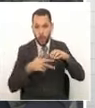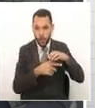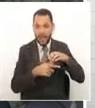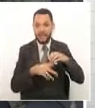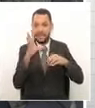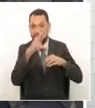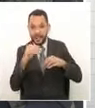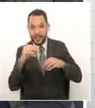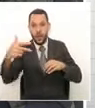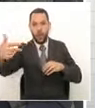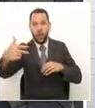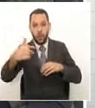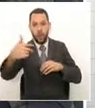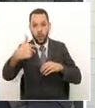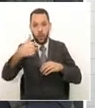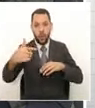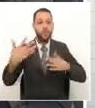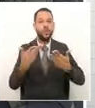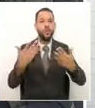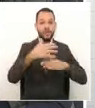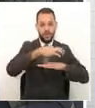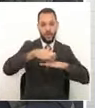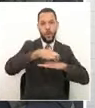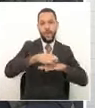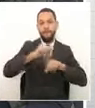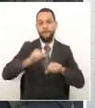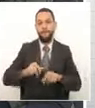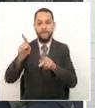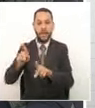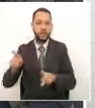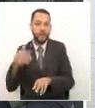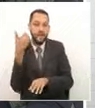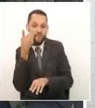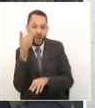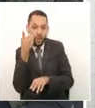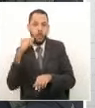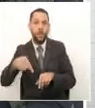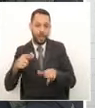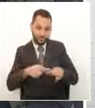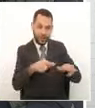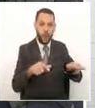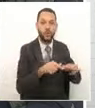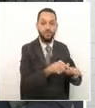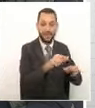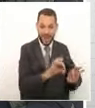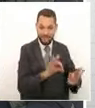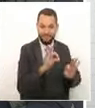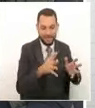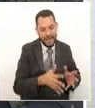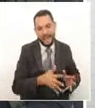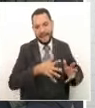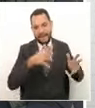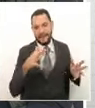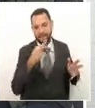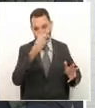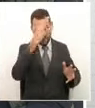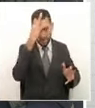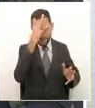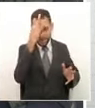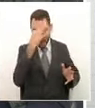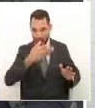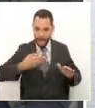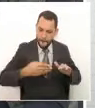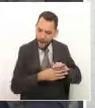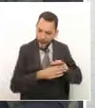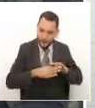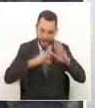lo hablamos ayer y hoy con el ministerio es un proyecto bien interesante que garantiza la sostenibilidad de la red que hoy